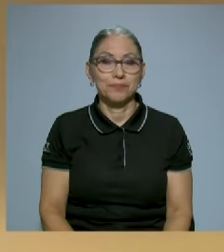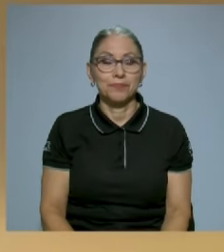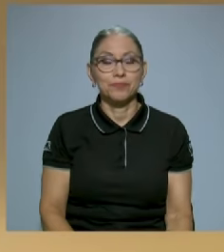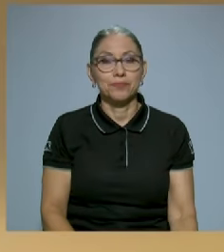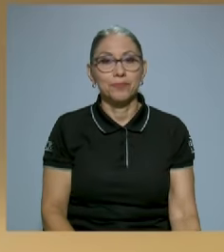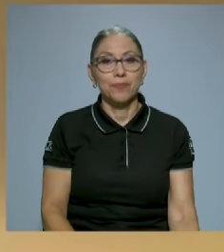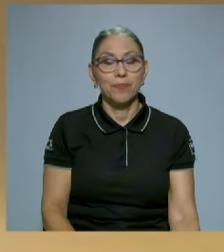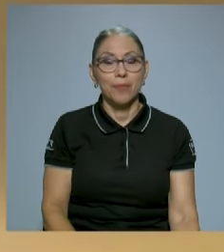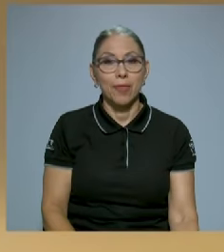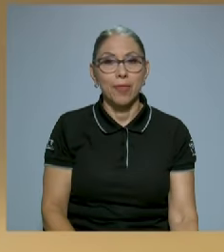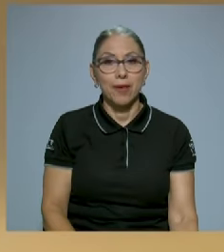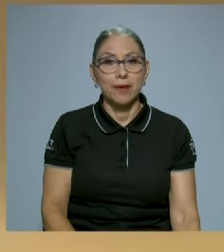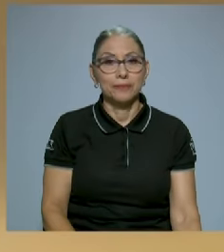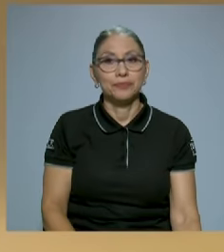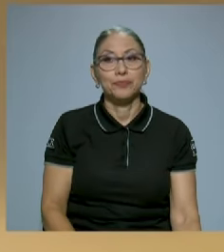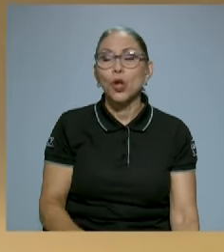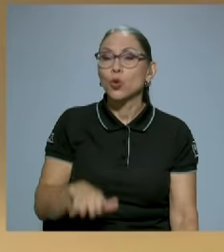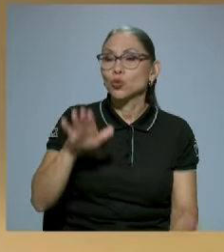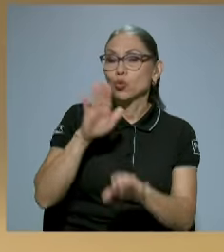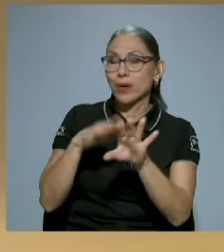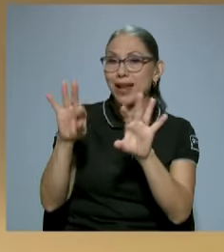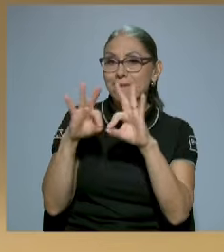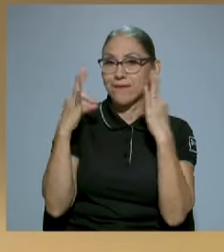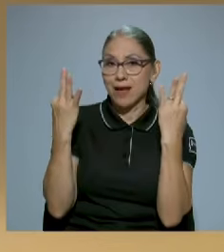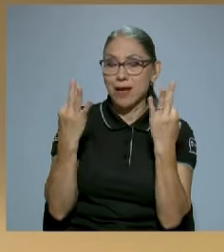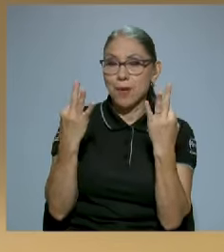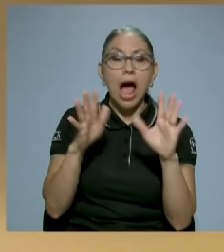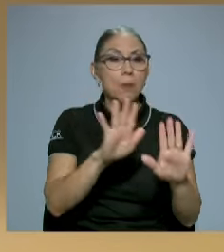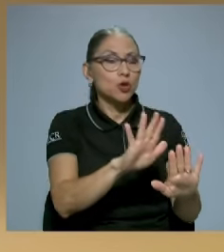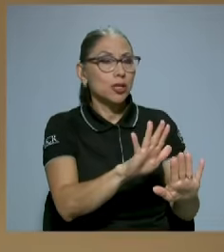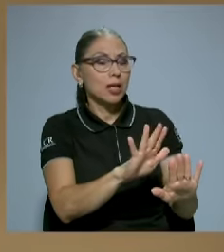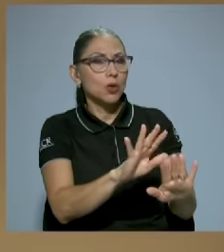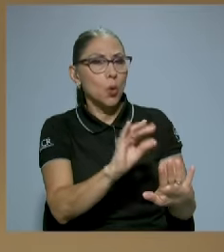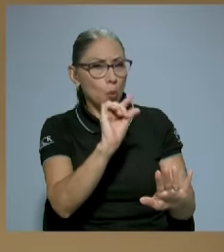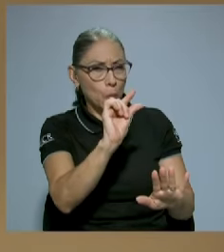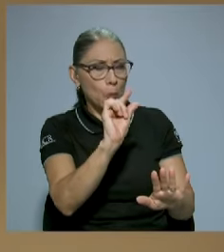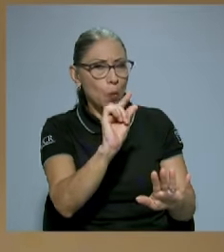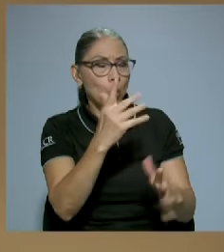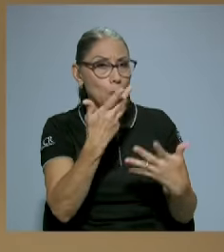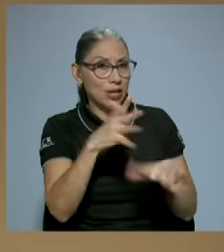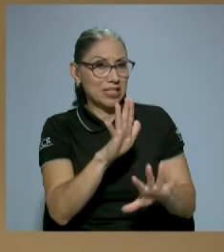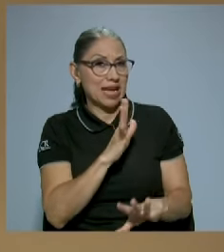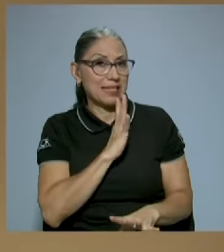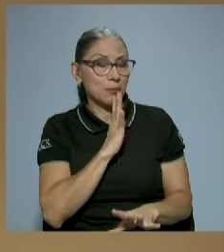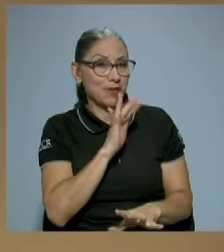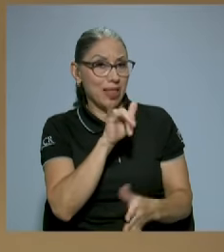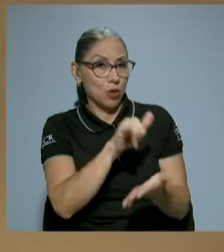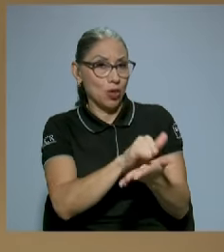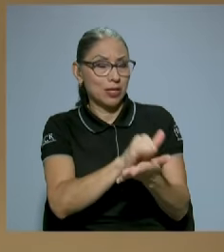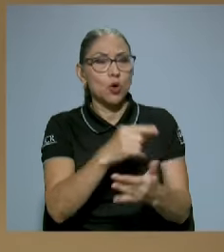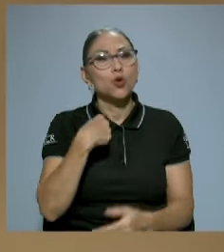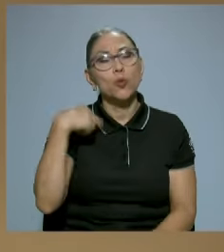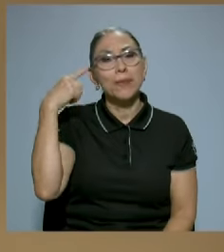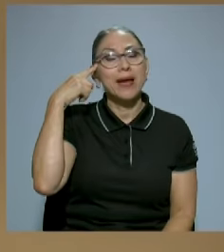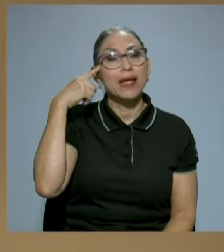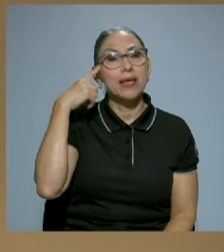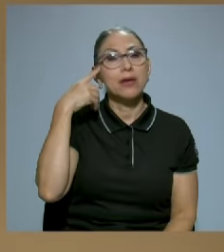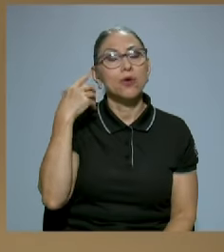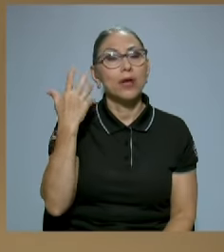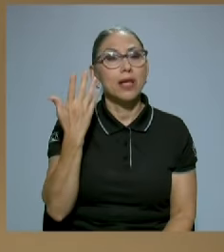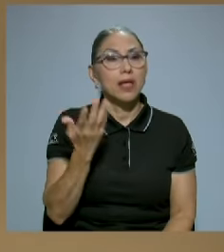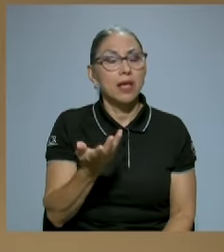cuanto a lo de la familia... Por cierto, nada más un poco, ya que estamos en eso, yo imagino que